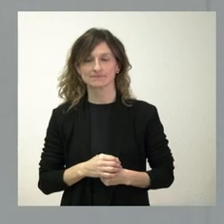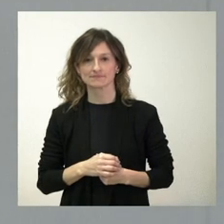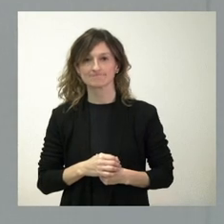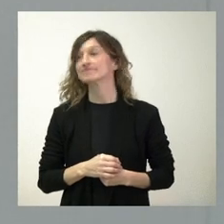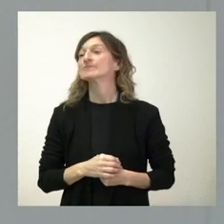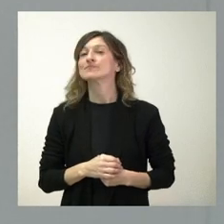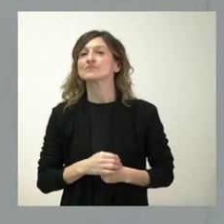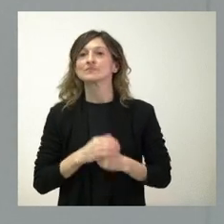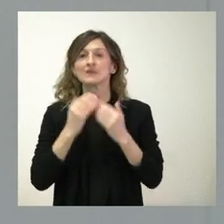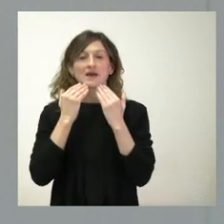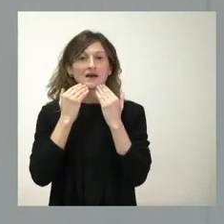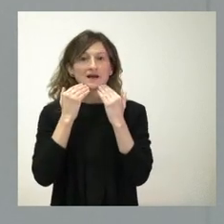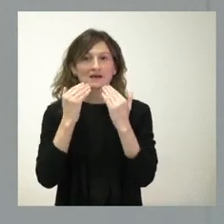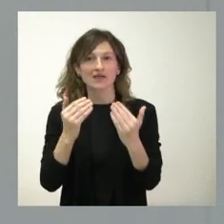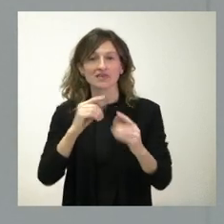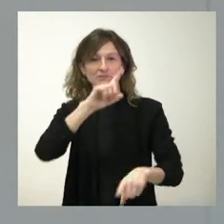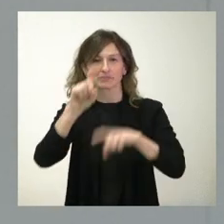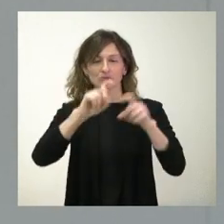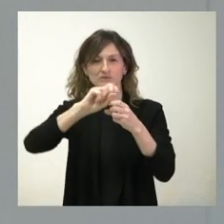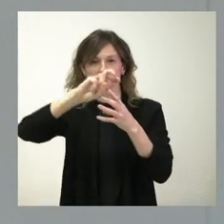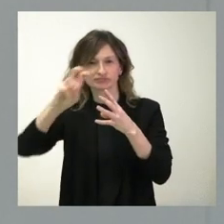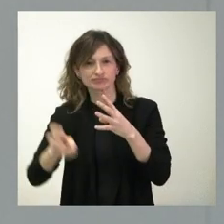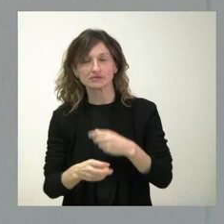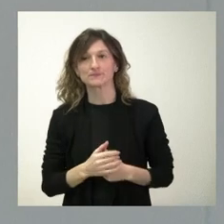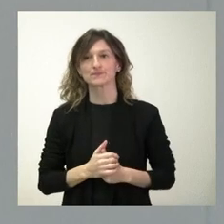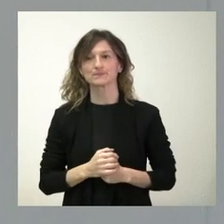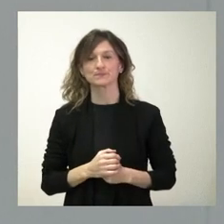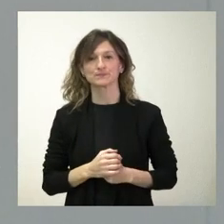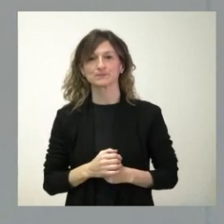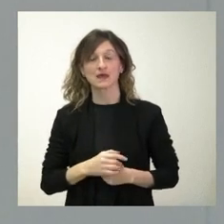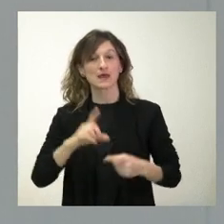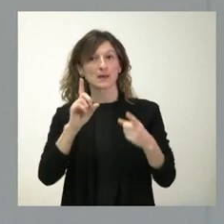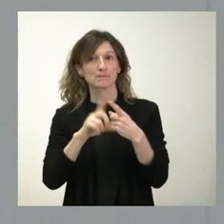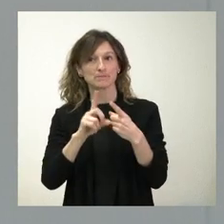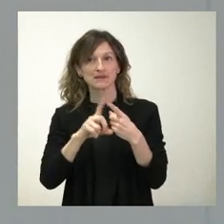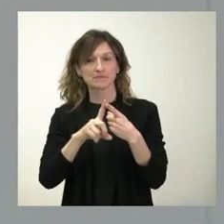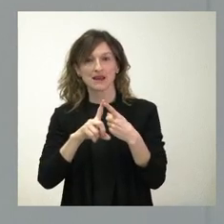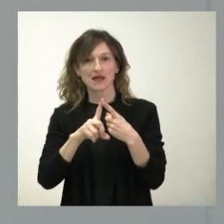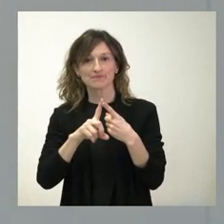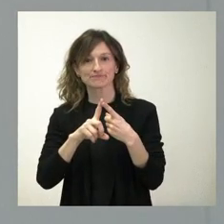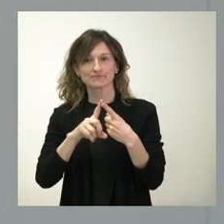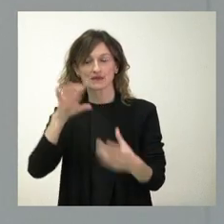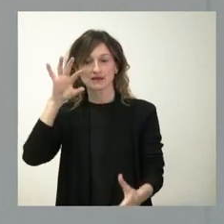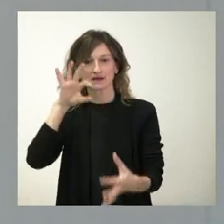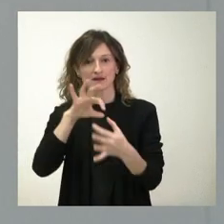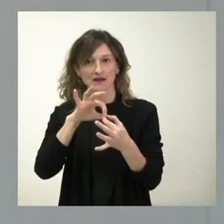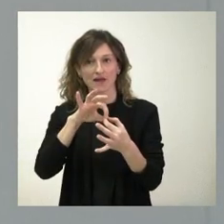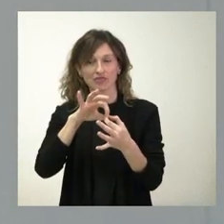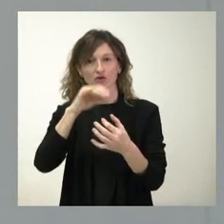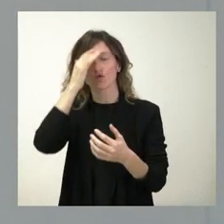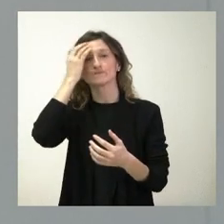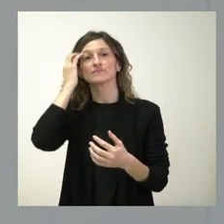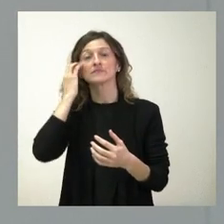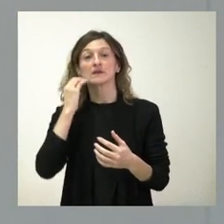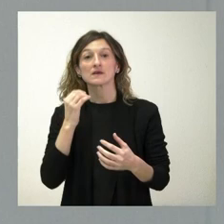Gracias. Pues plantea usted muchas preguntas. La primera de ellas, en relación con una cuestión que señala el partido